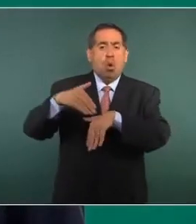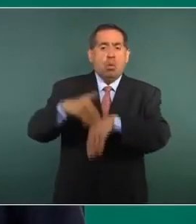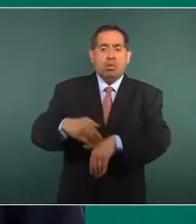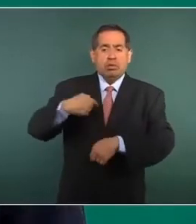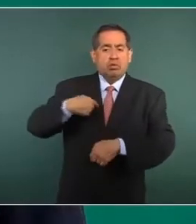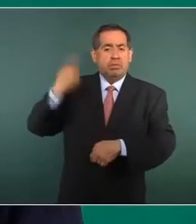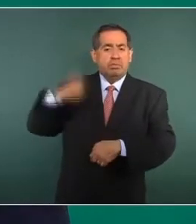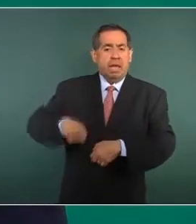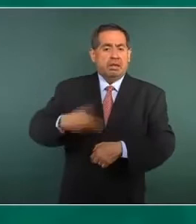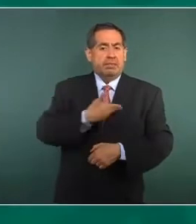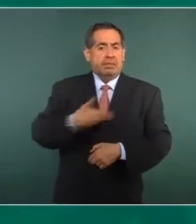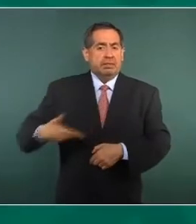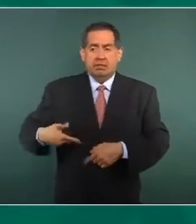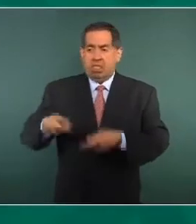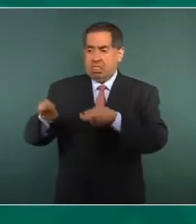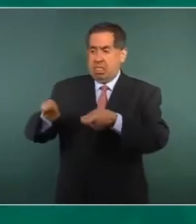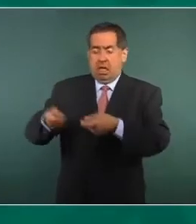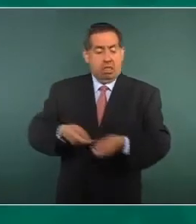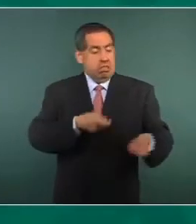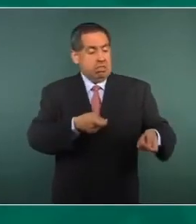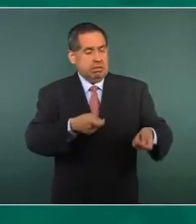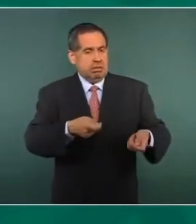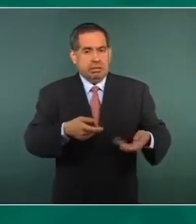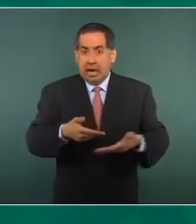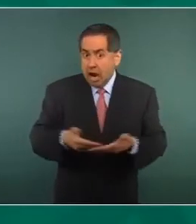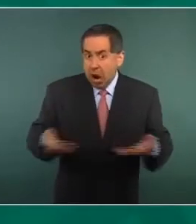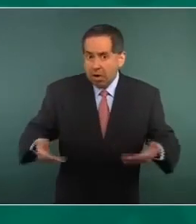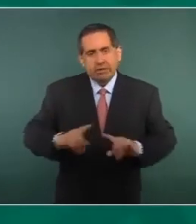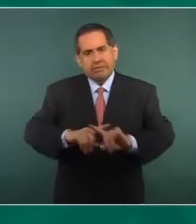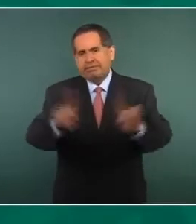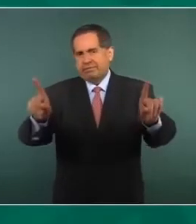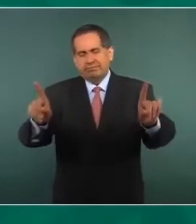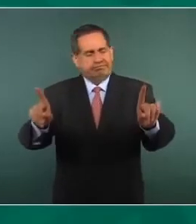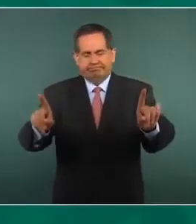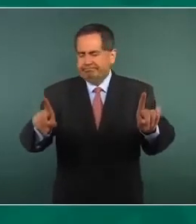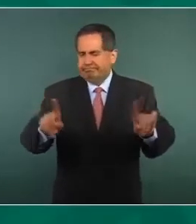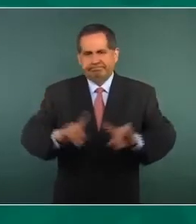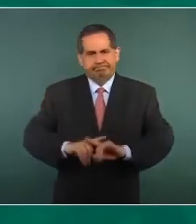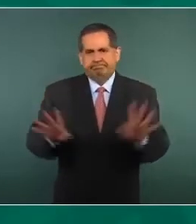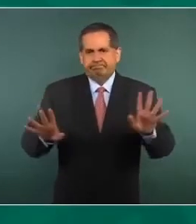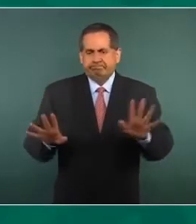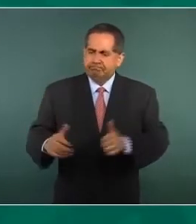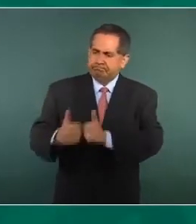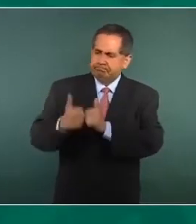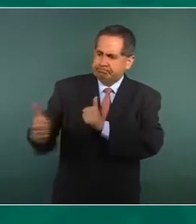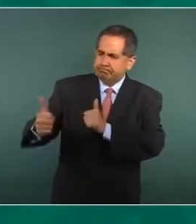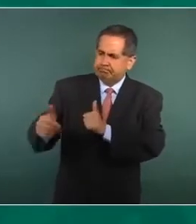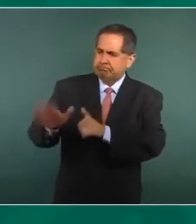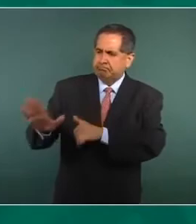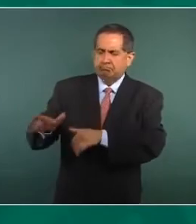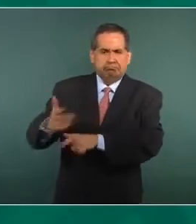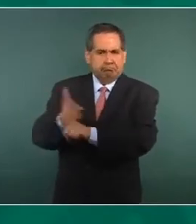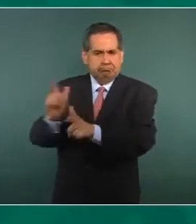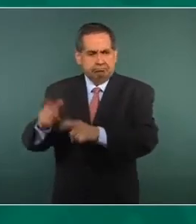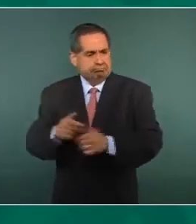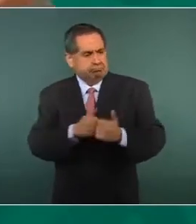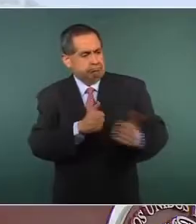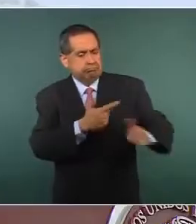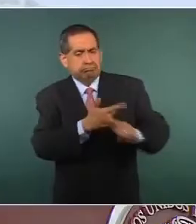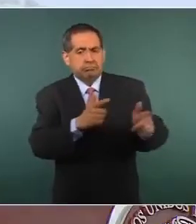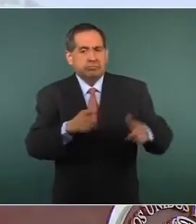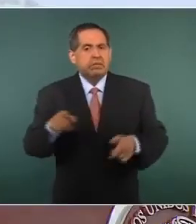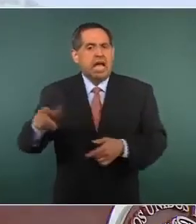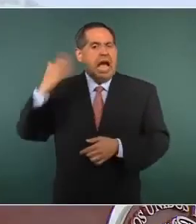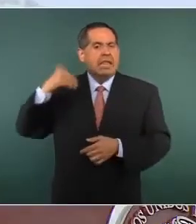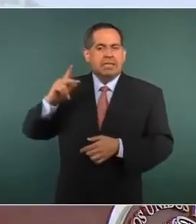Ahora es distinto. Ahora la fiscalía, lo que era la